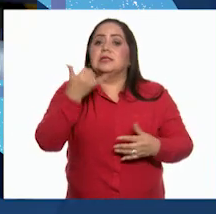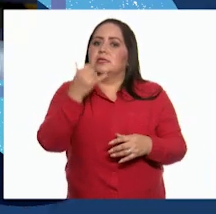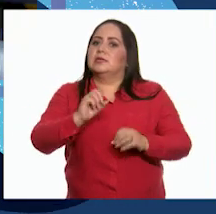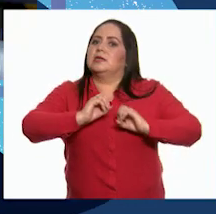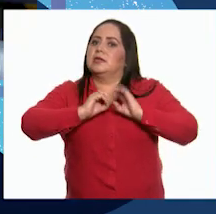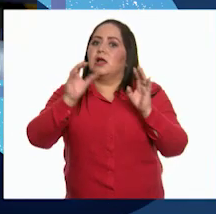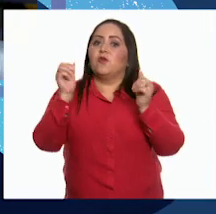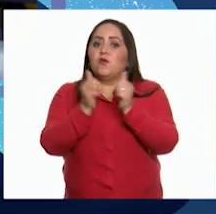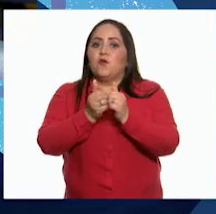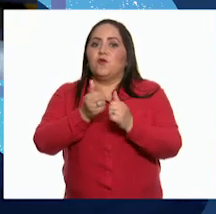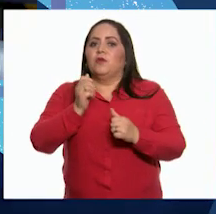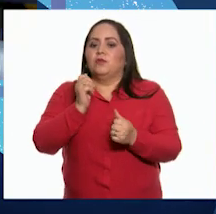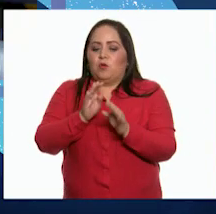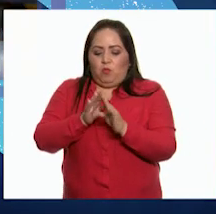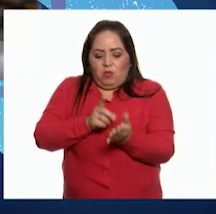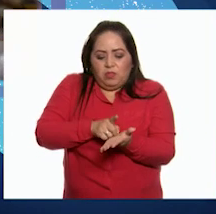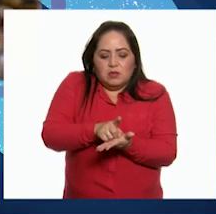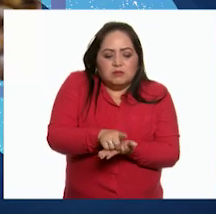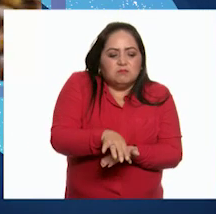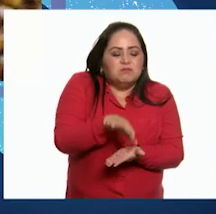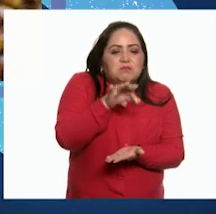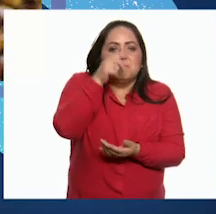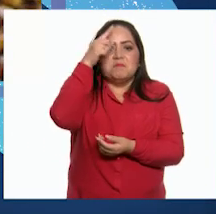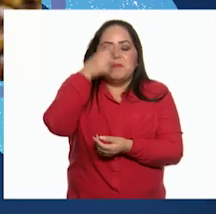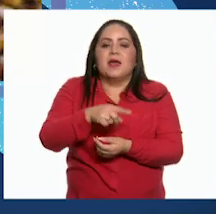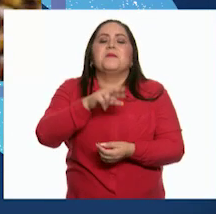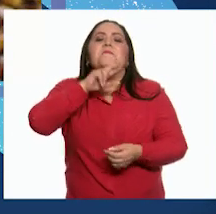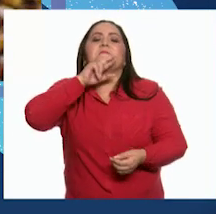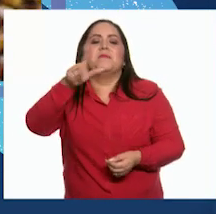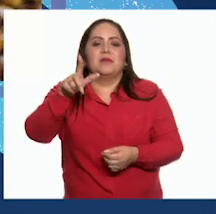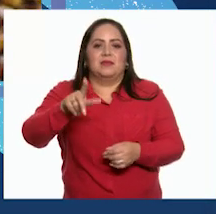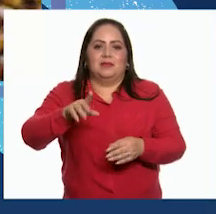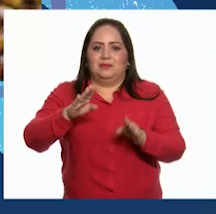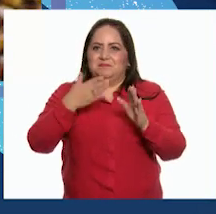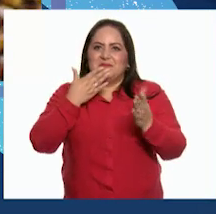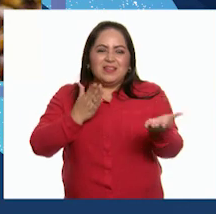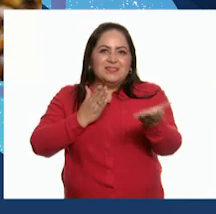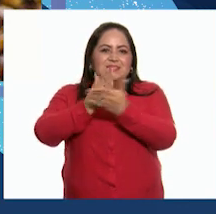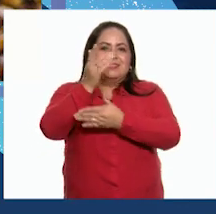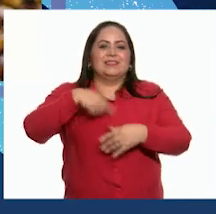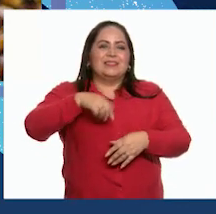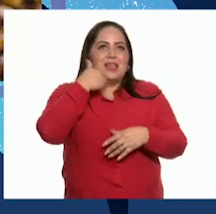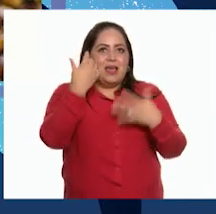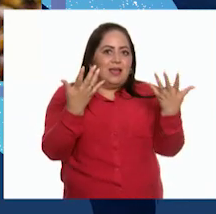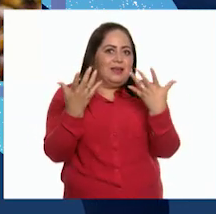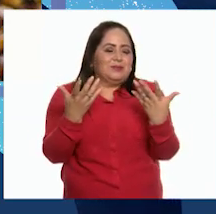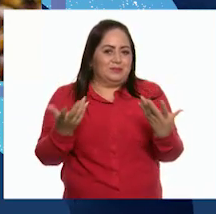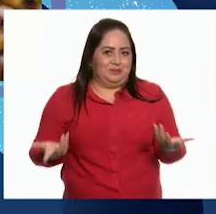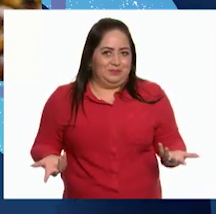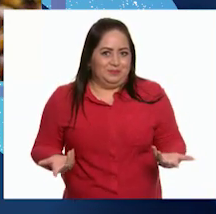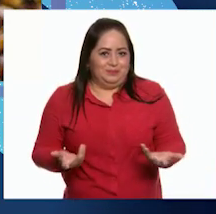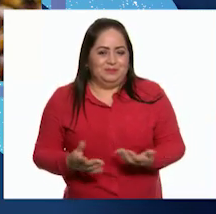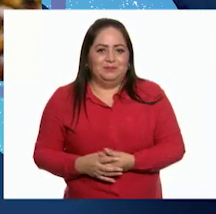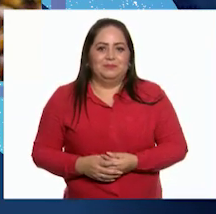Y por supuesto Con nuestras decisiones Para lograr las metas Que nos proponemos